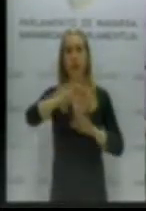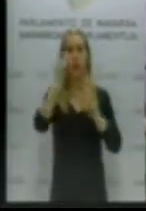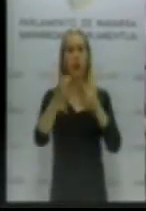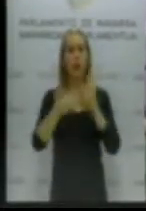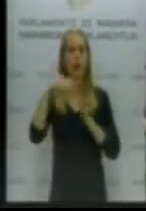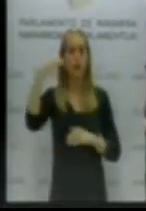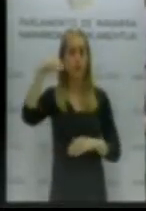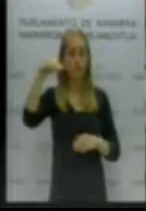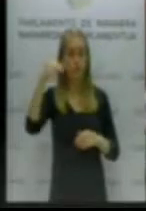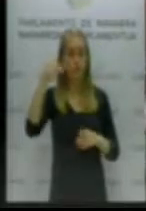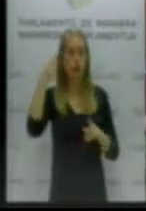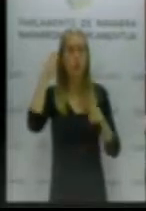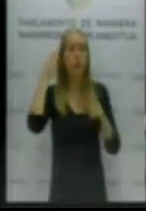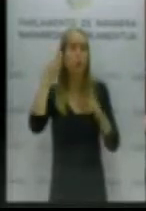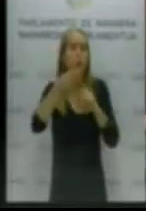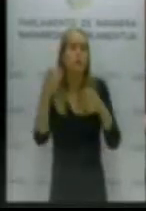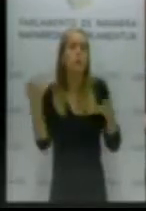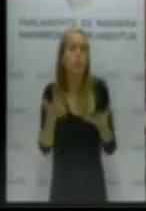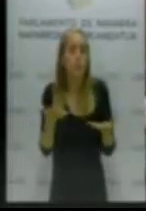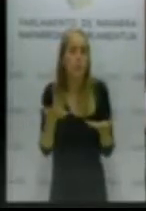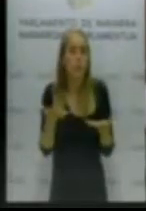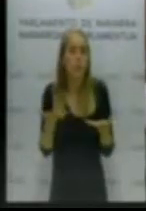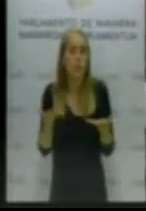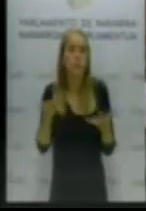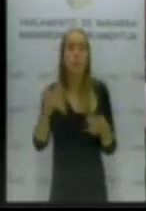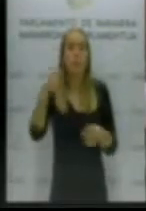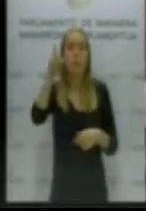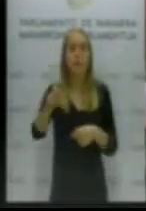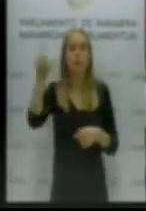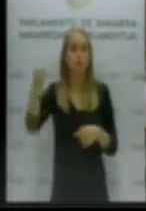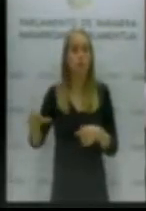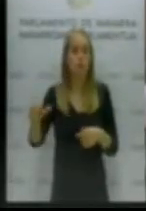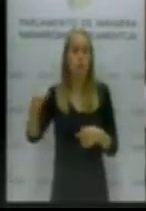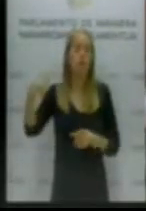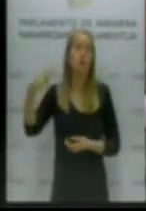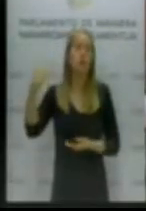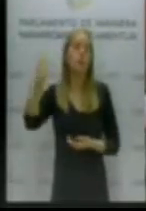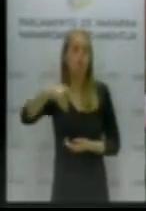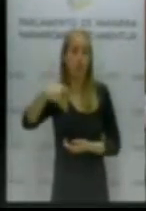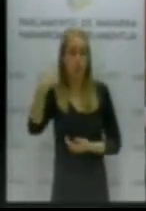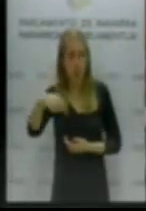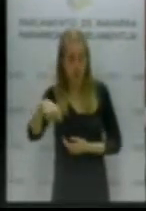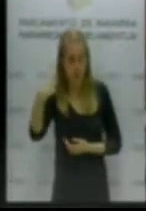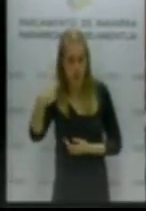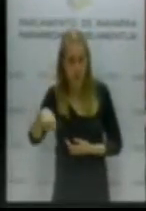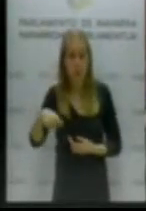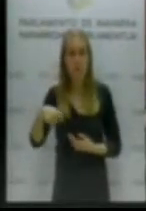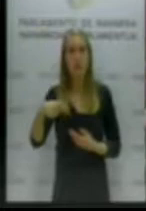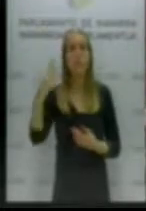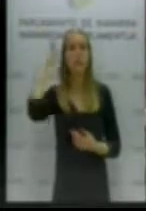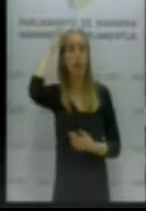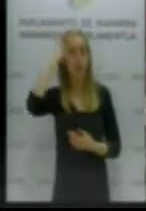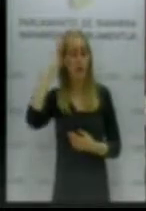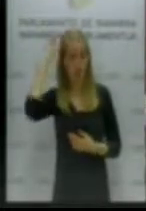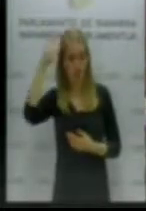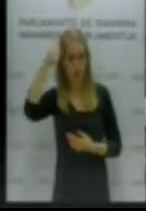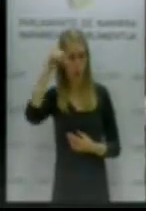con esta ley foral lo que pretendemos es que los pensionistas y las pensionistas en Navarra